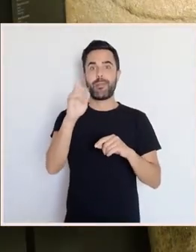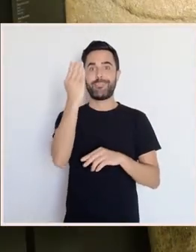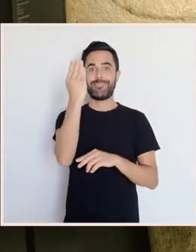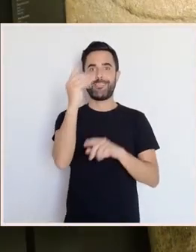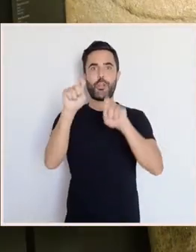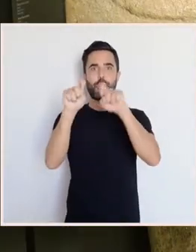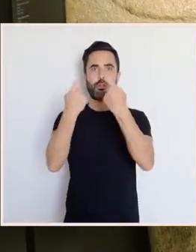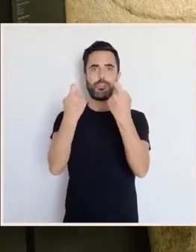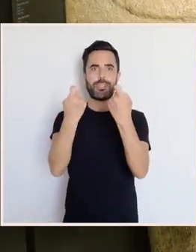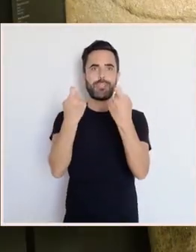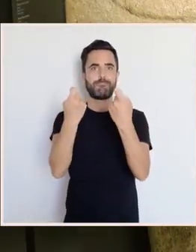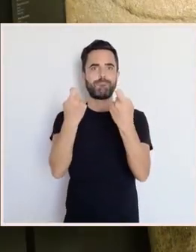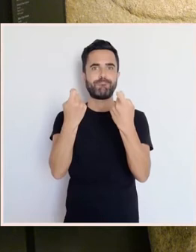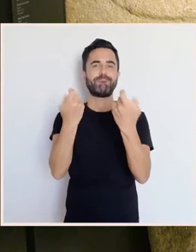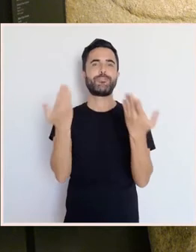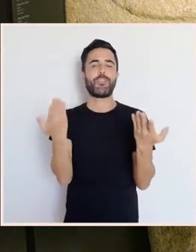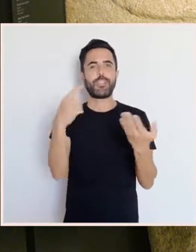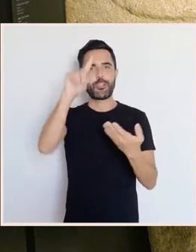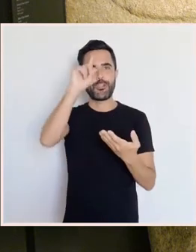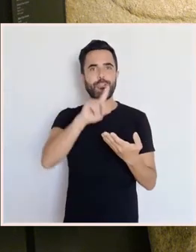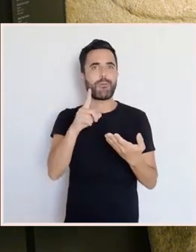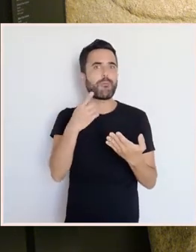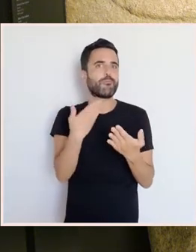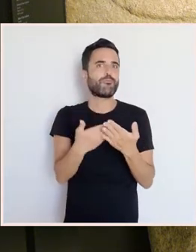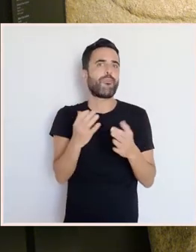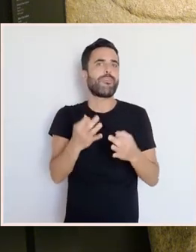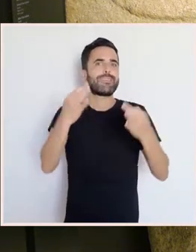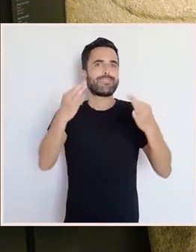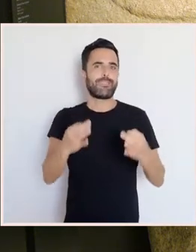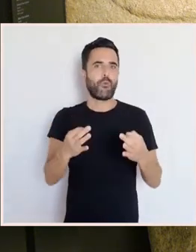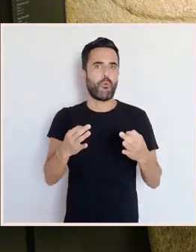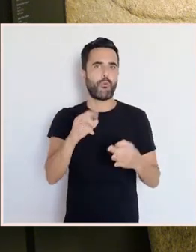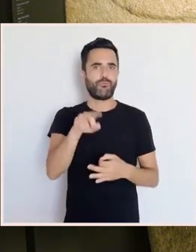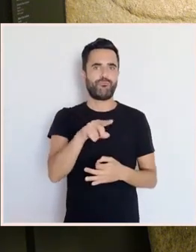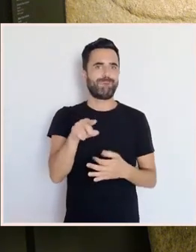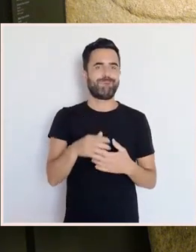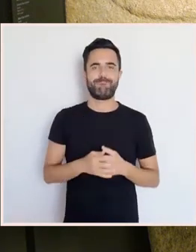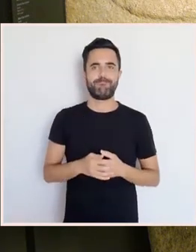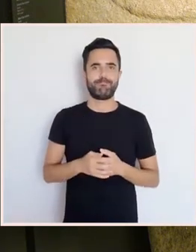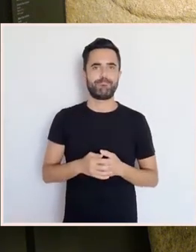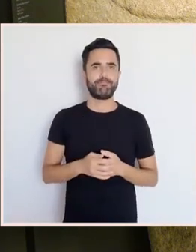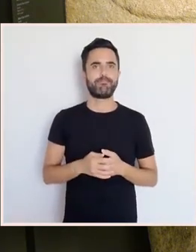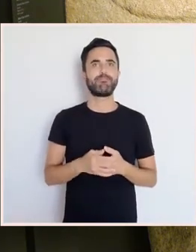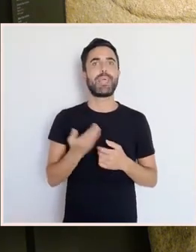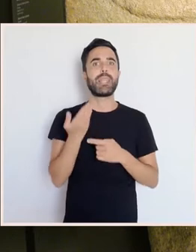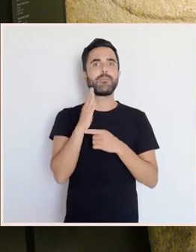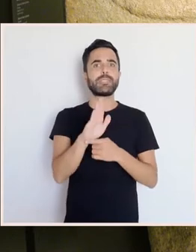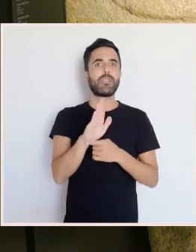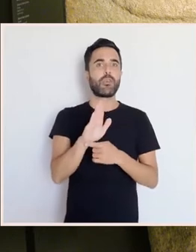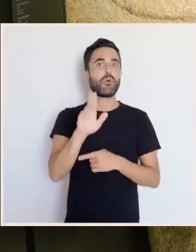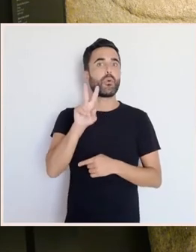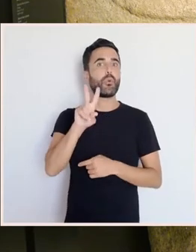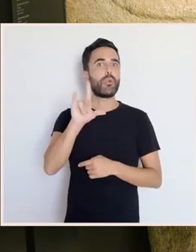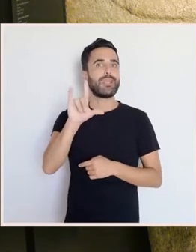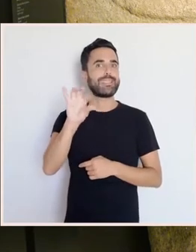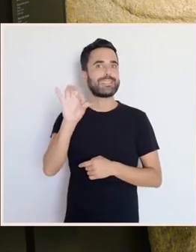non podemos afirmalo. De ser a representación da historia de Ulises e as sereas sería única, xa que